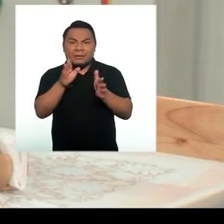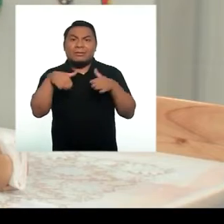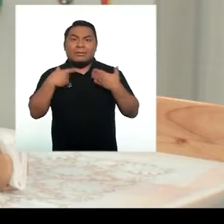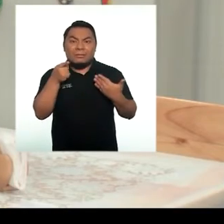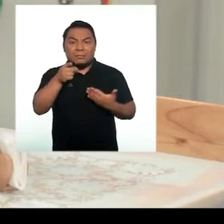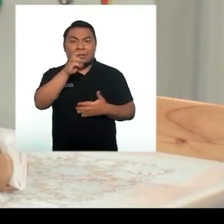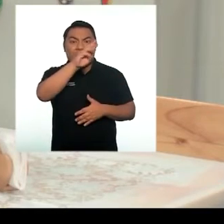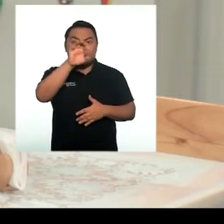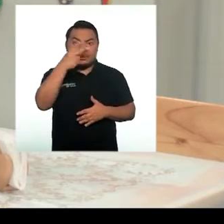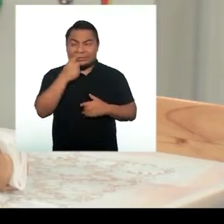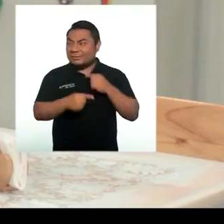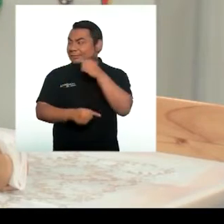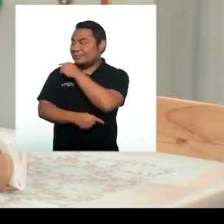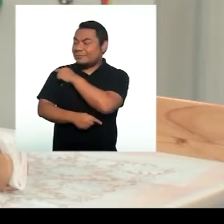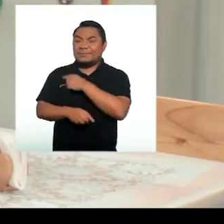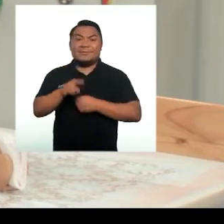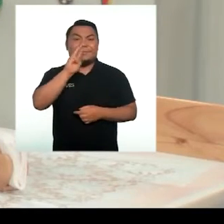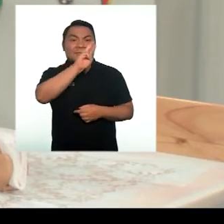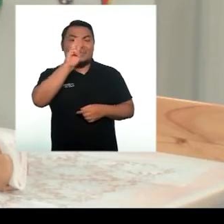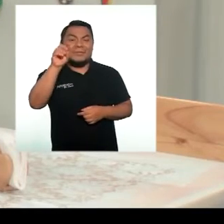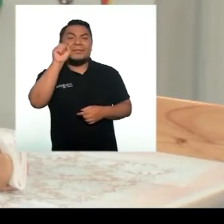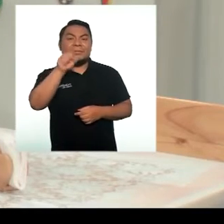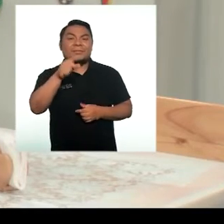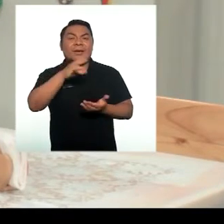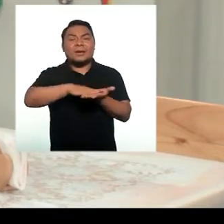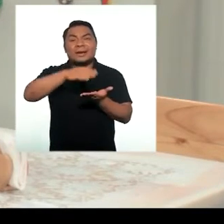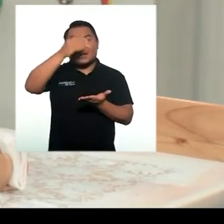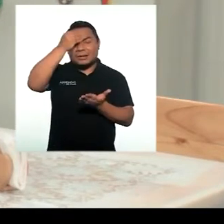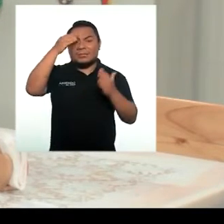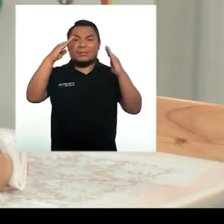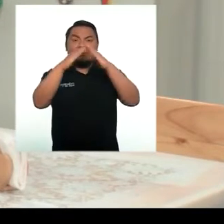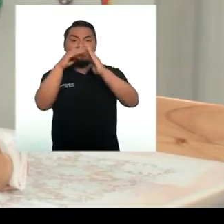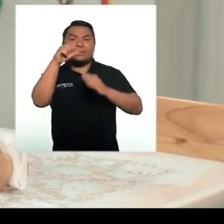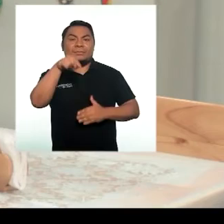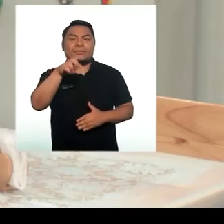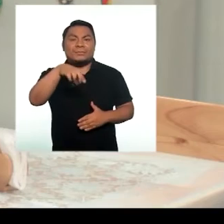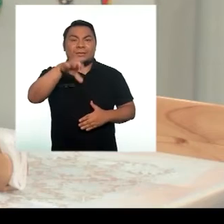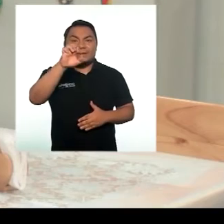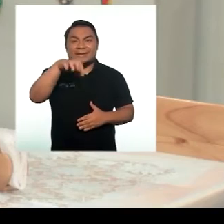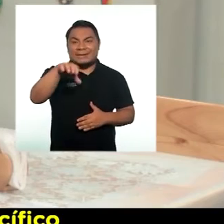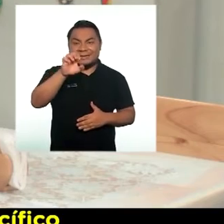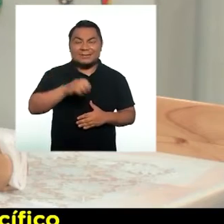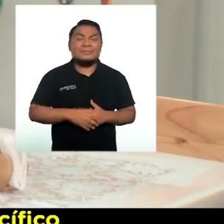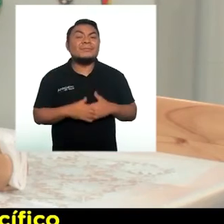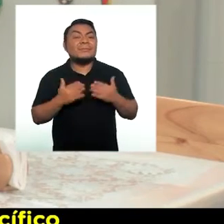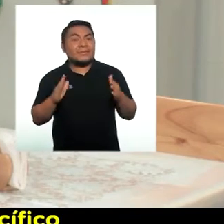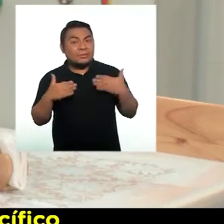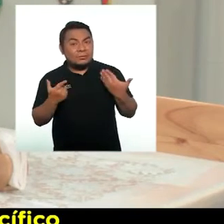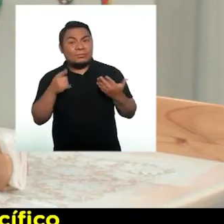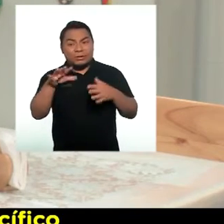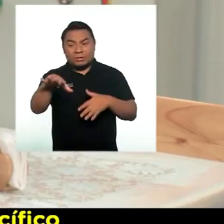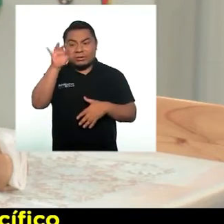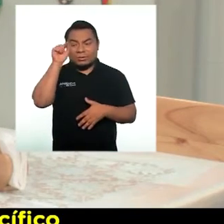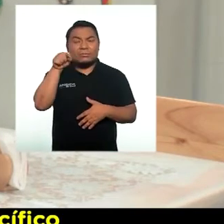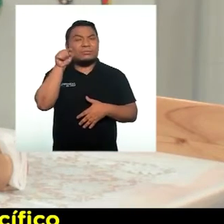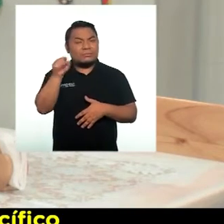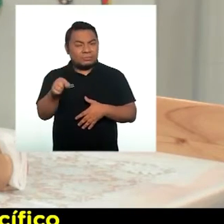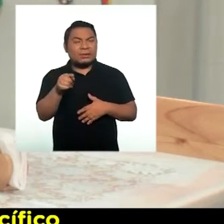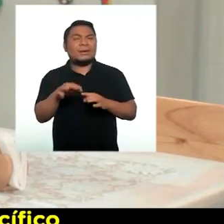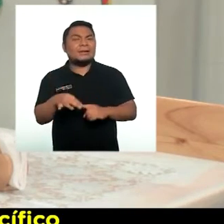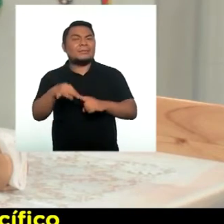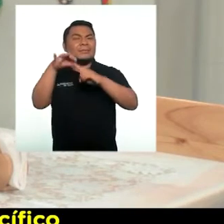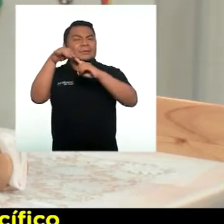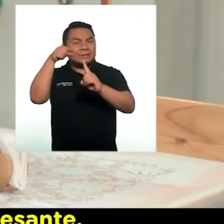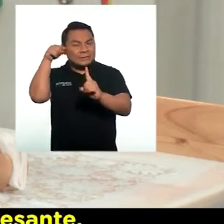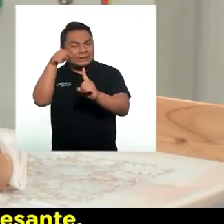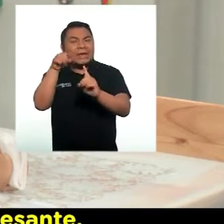pueden hacerlo a través de la web www.aprenduencasa.pe, donde pueden encontrar un espacio